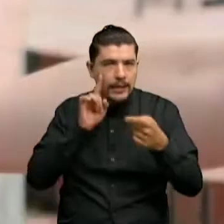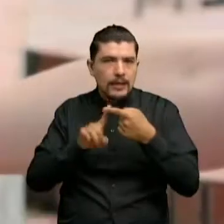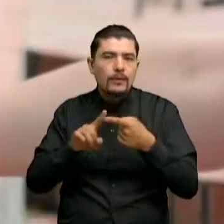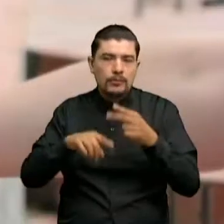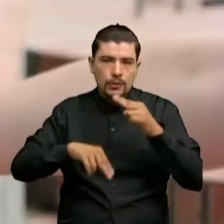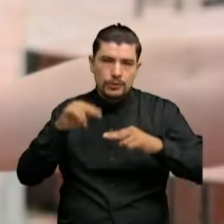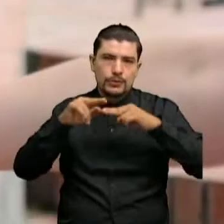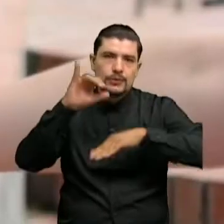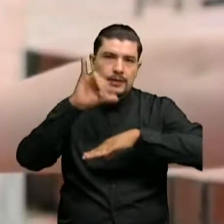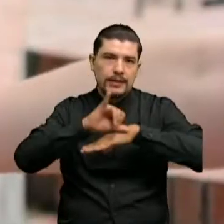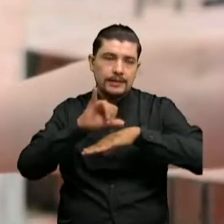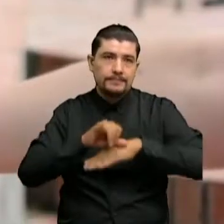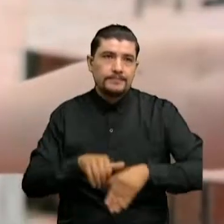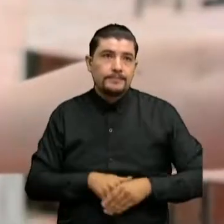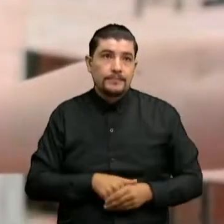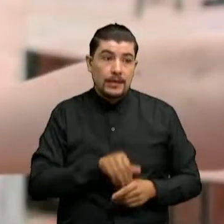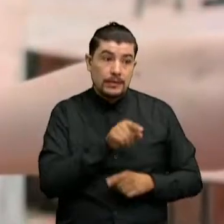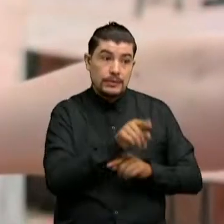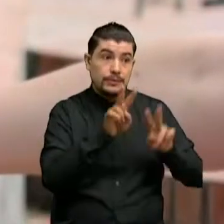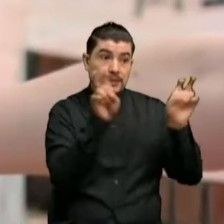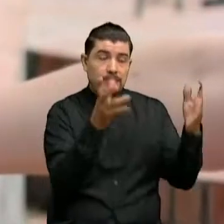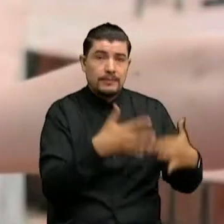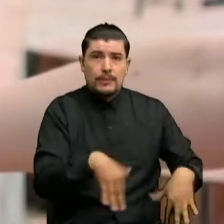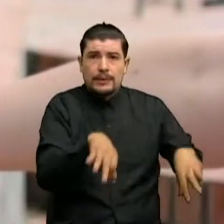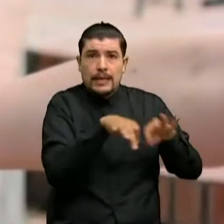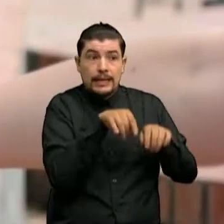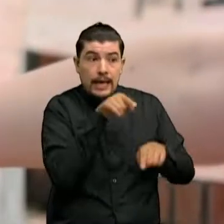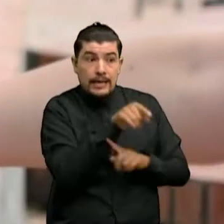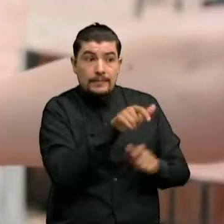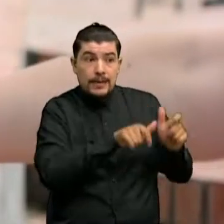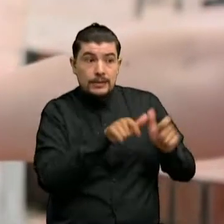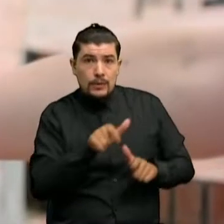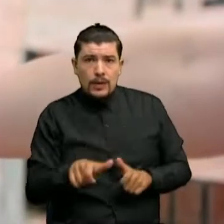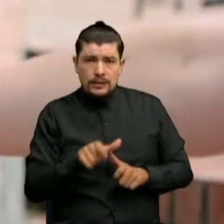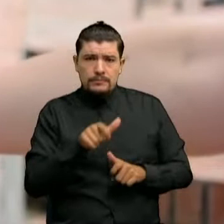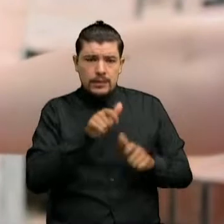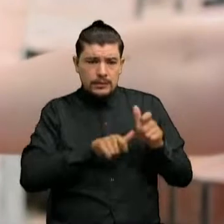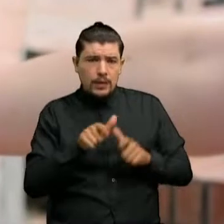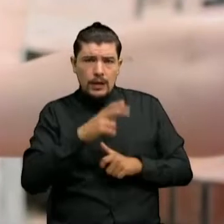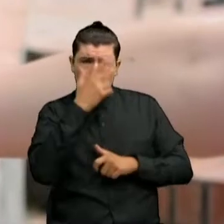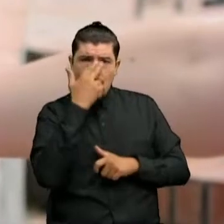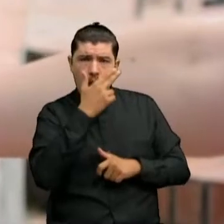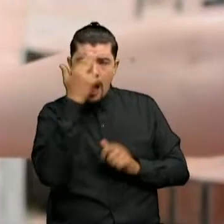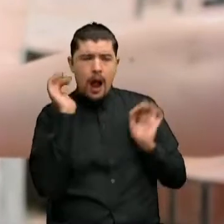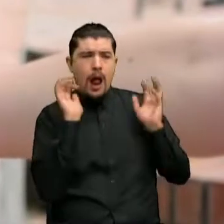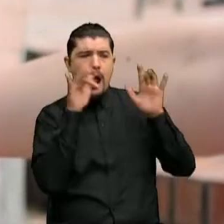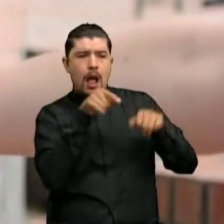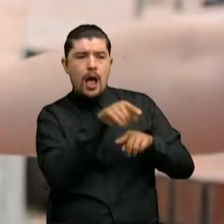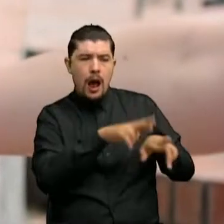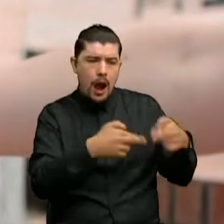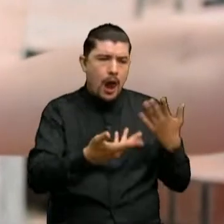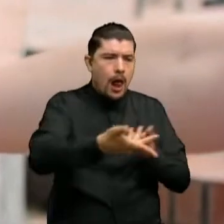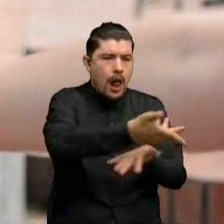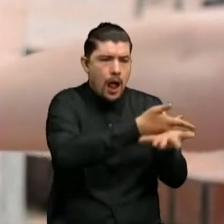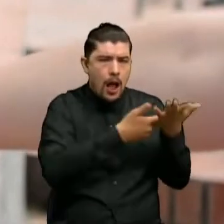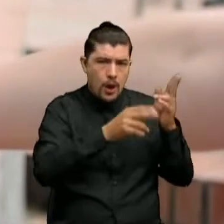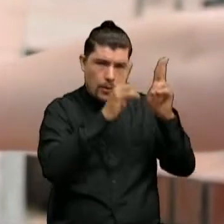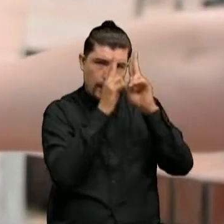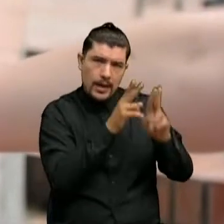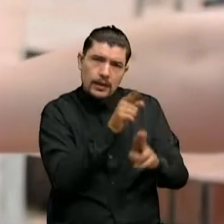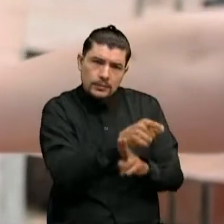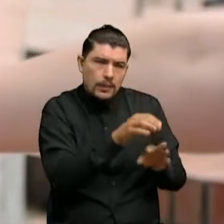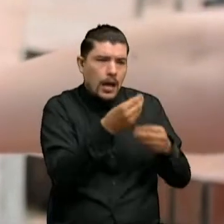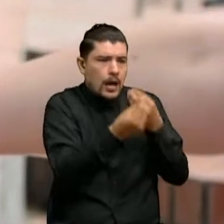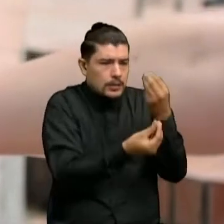Es algo muy importantísimo Porque es donde nos reunimos todos nosotros los católicos Alrededor del templo para